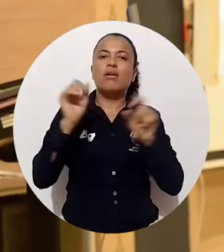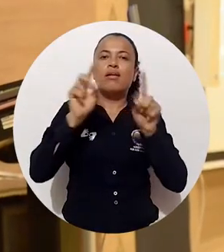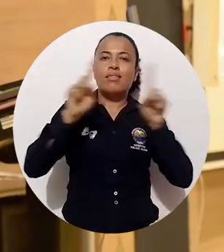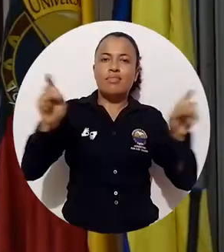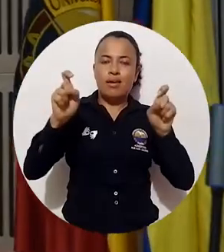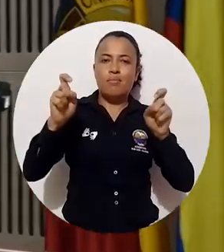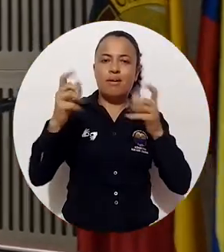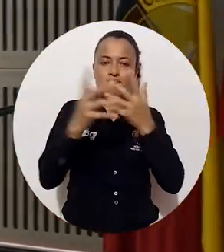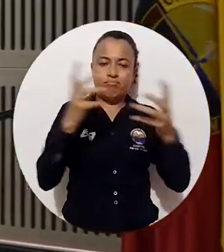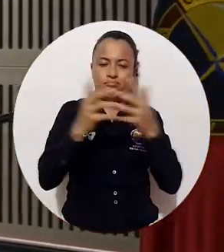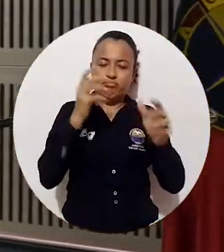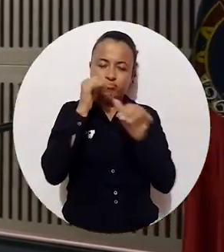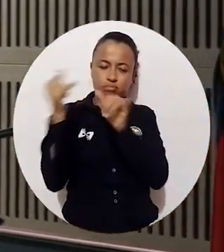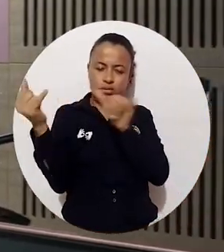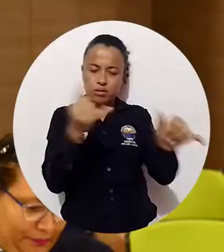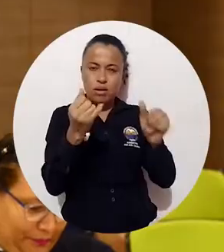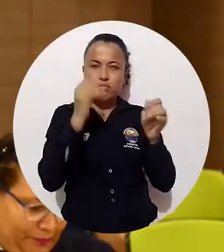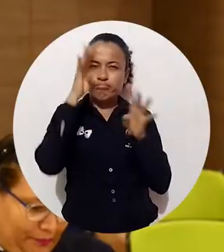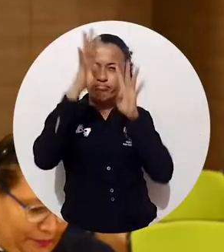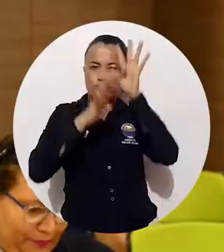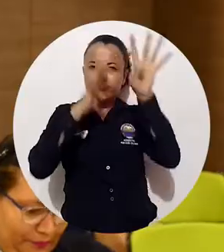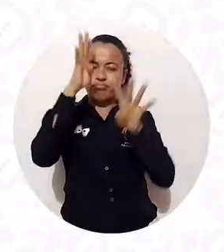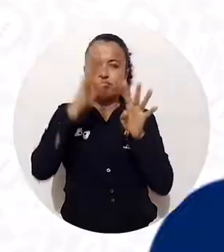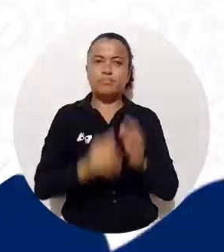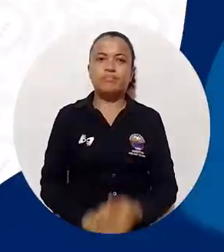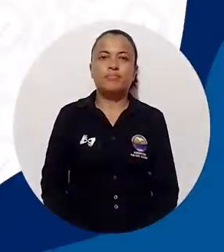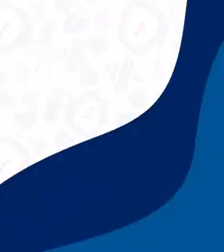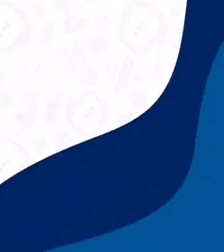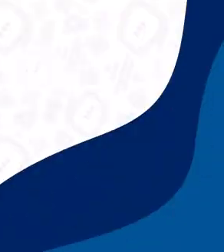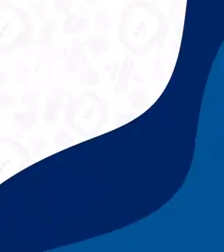Internacional en Innovación en Ingeniería de Sistemas.